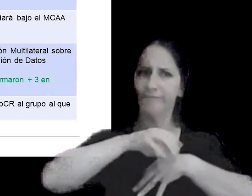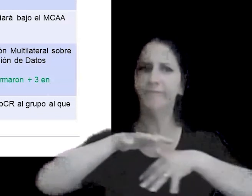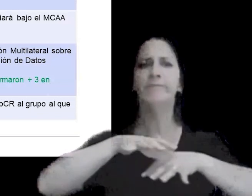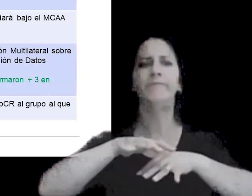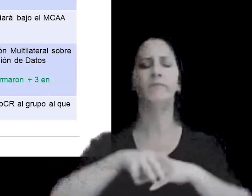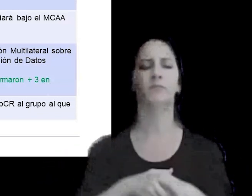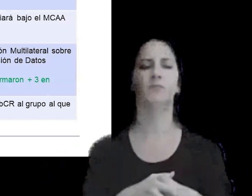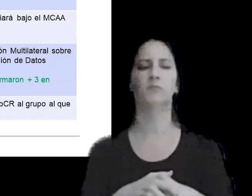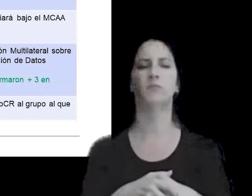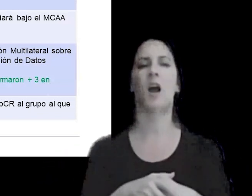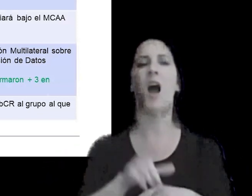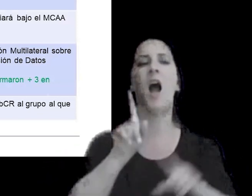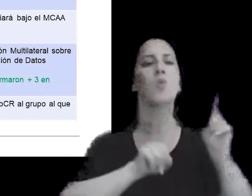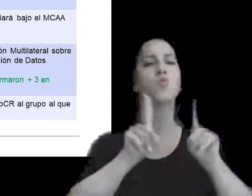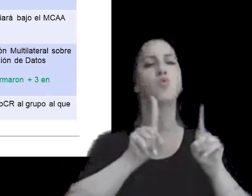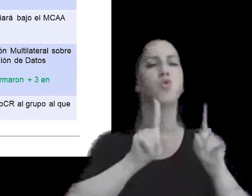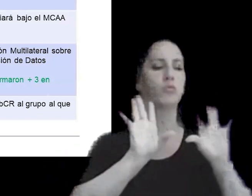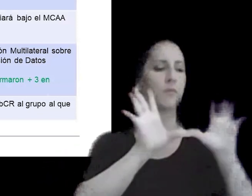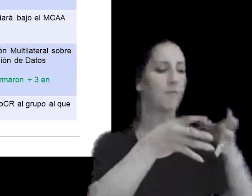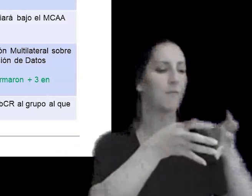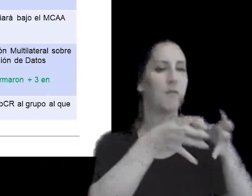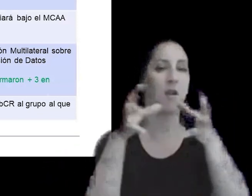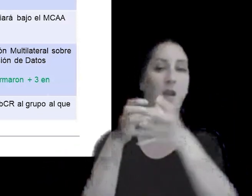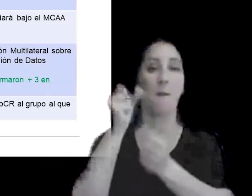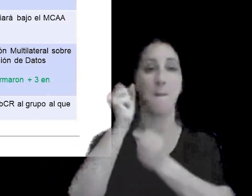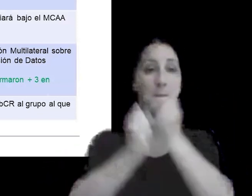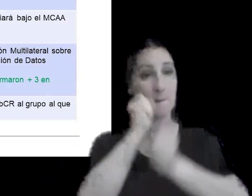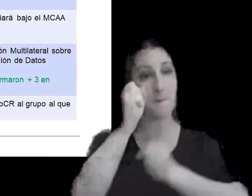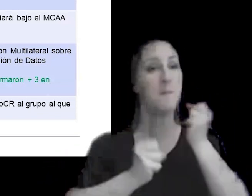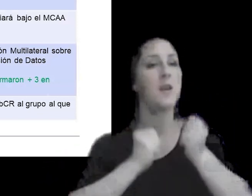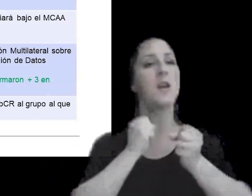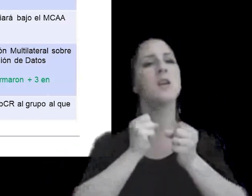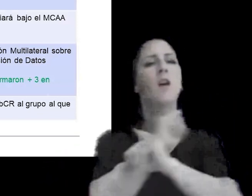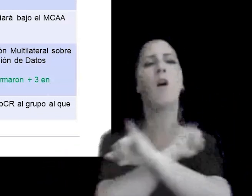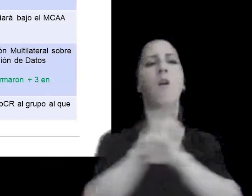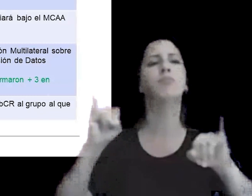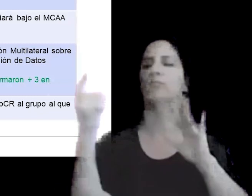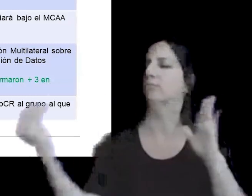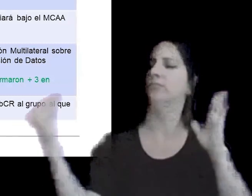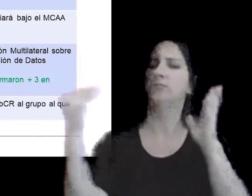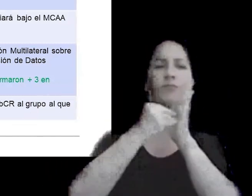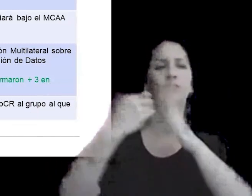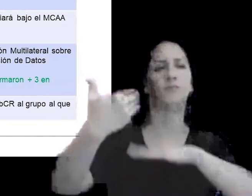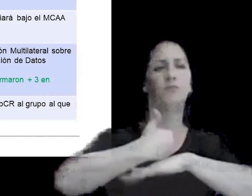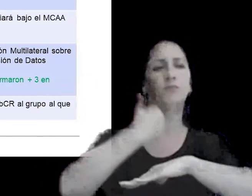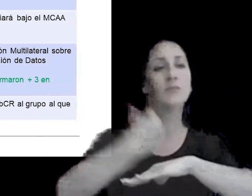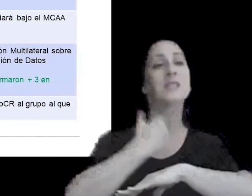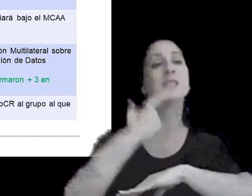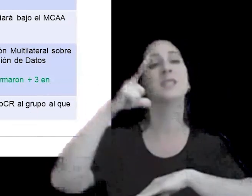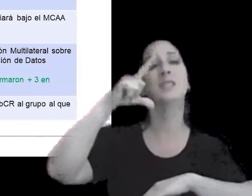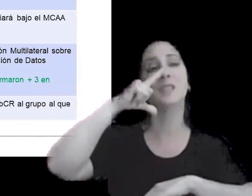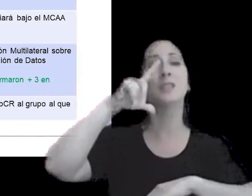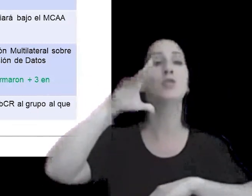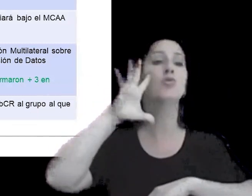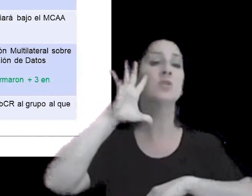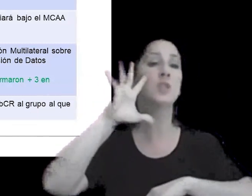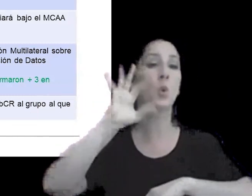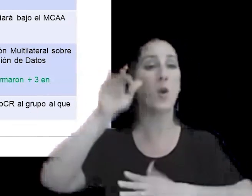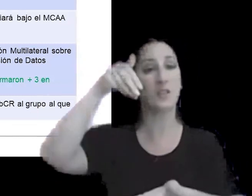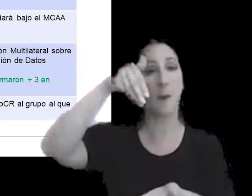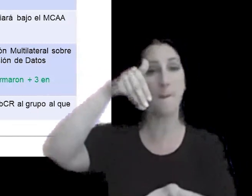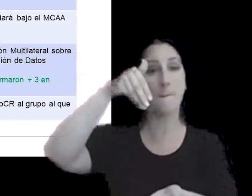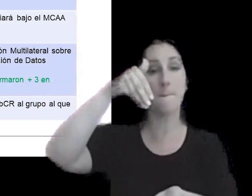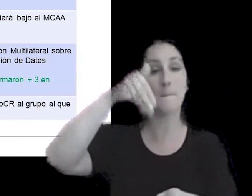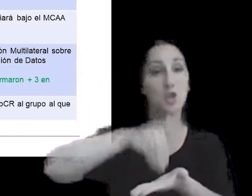como aquellos grupos que reportan ingresos totales consolidados superiores a los 750 millones de